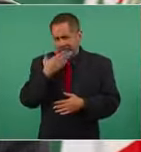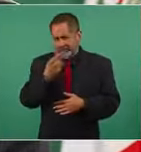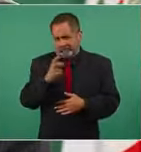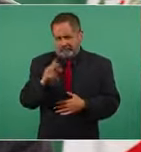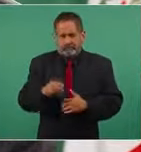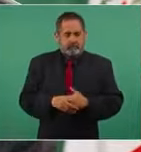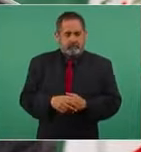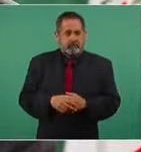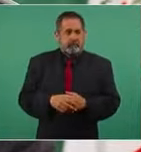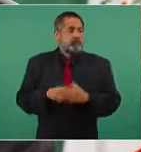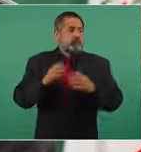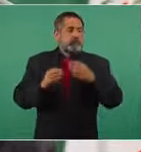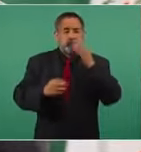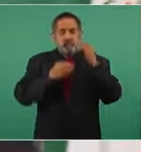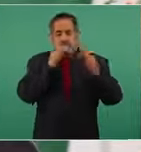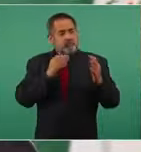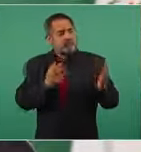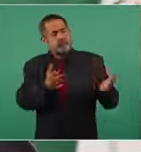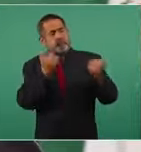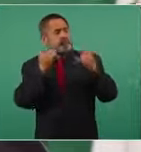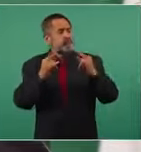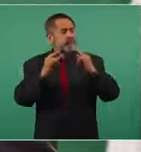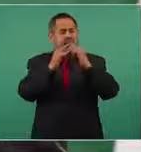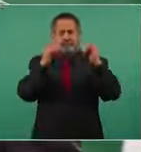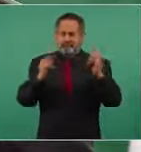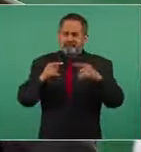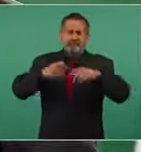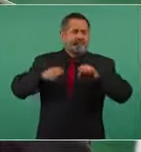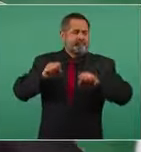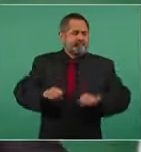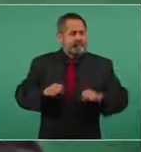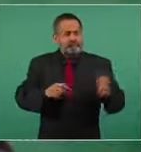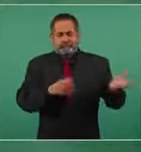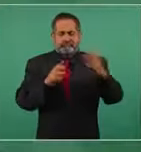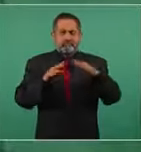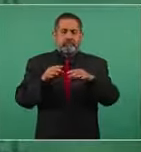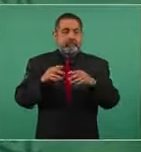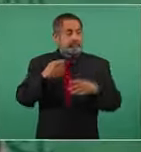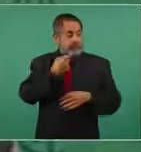que se convoca a un plantón y él no se queda a dormir